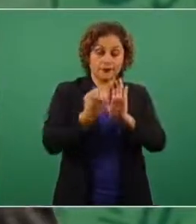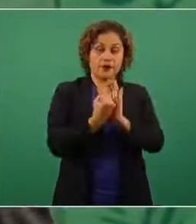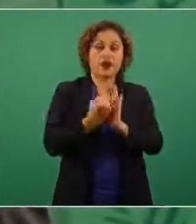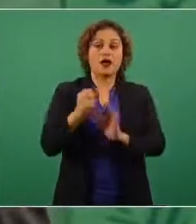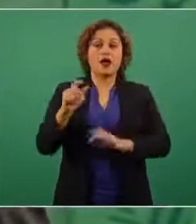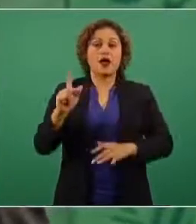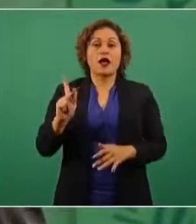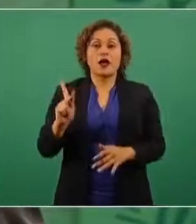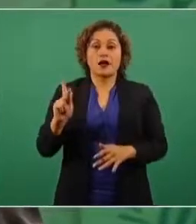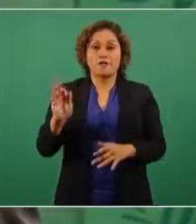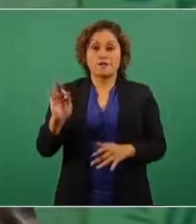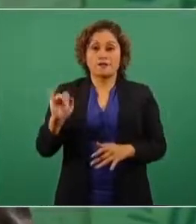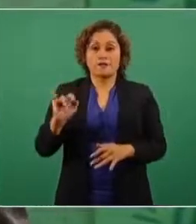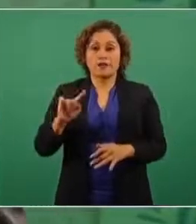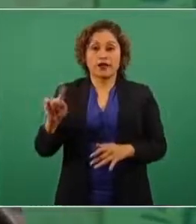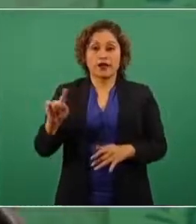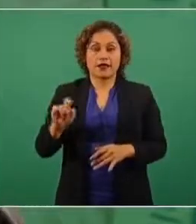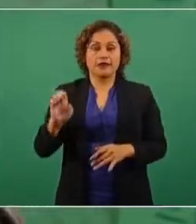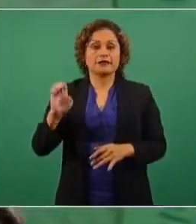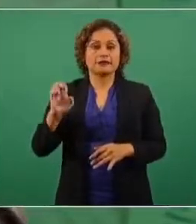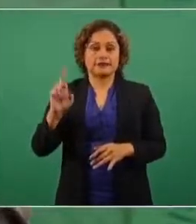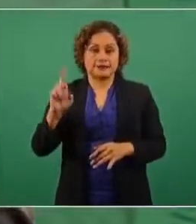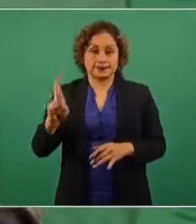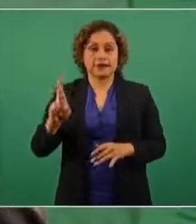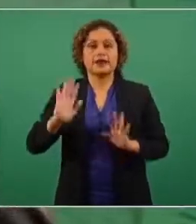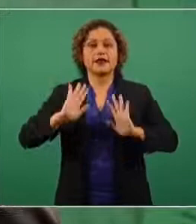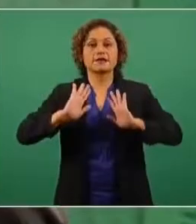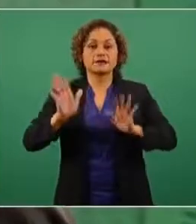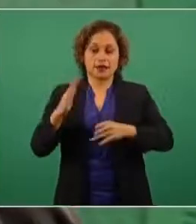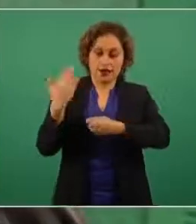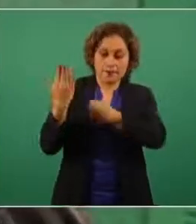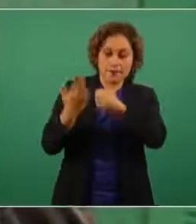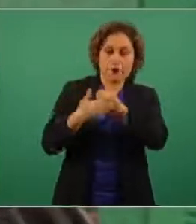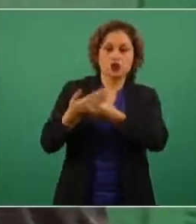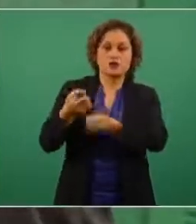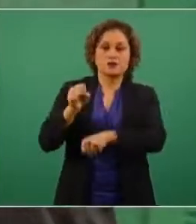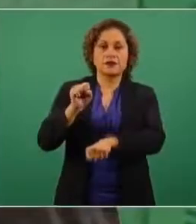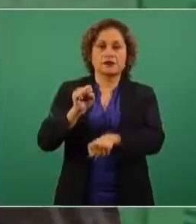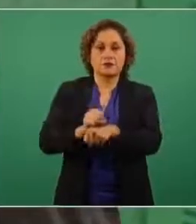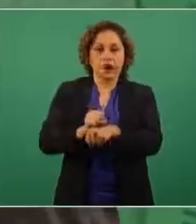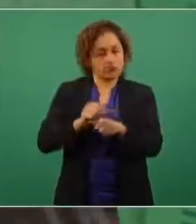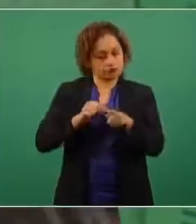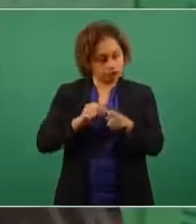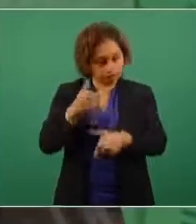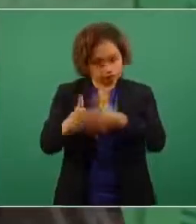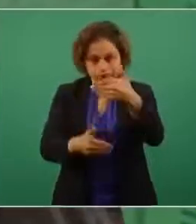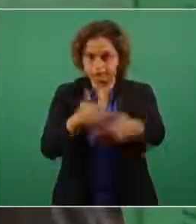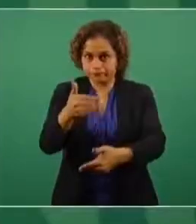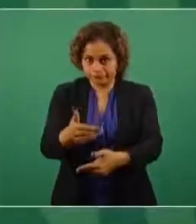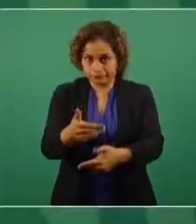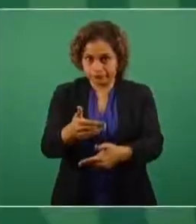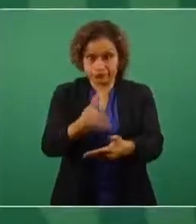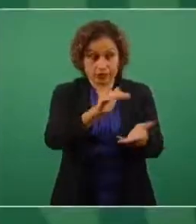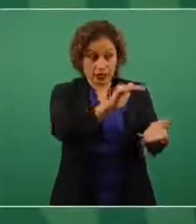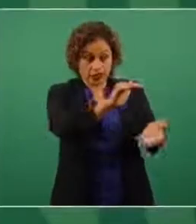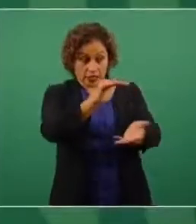sus entregas la semana próxima para las segundas dosis.